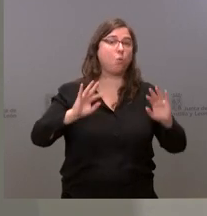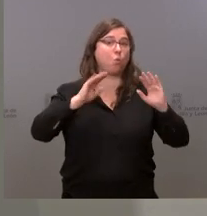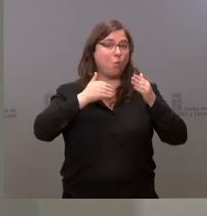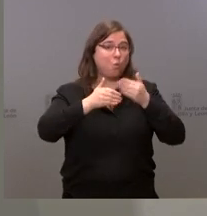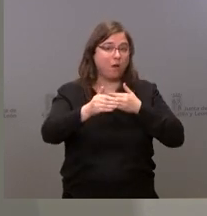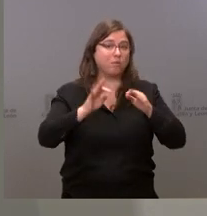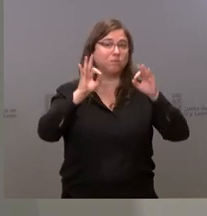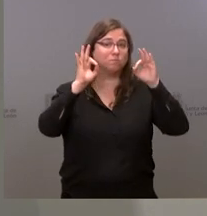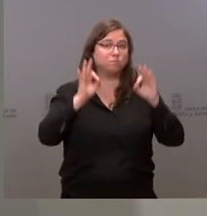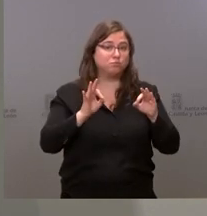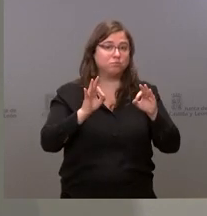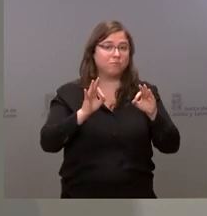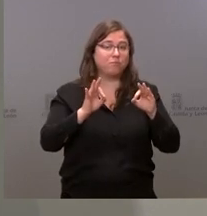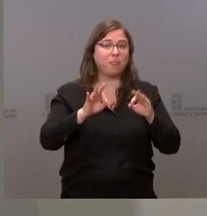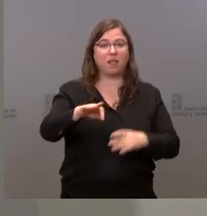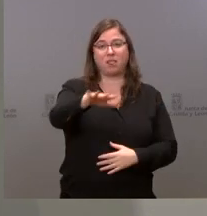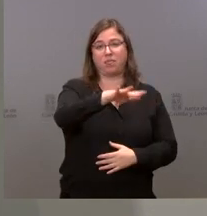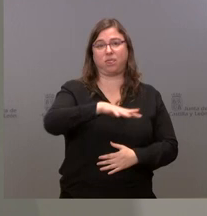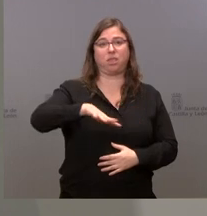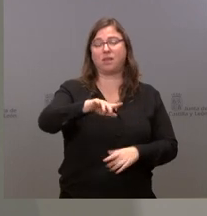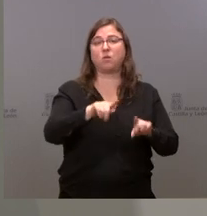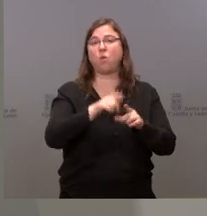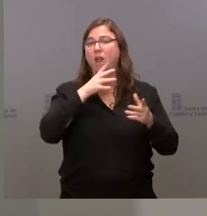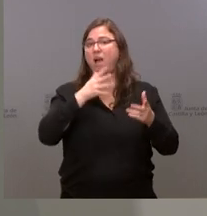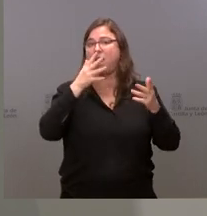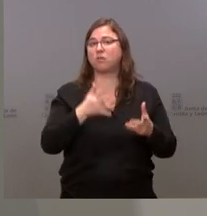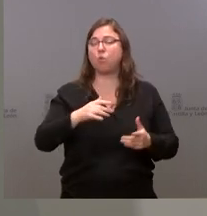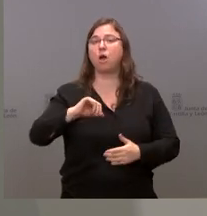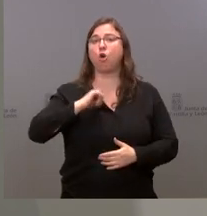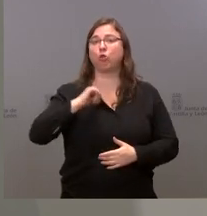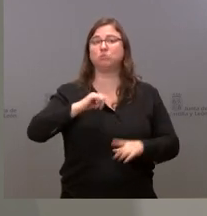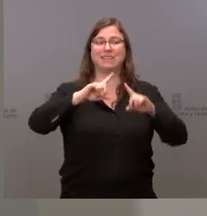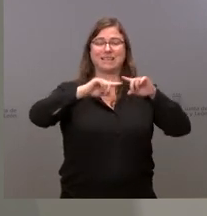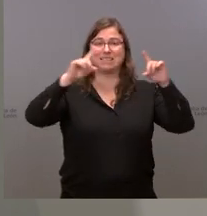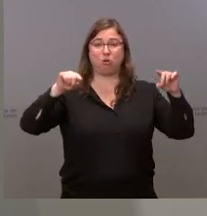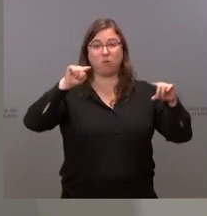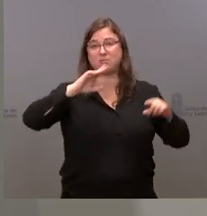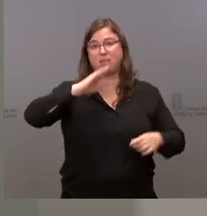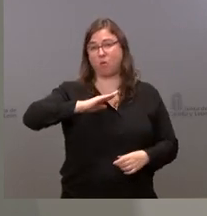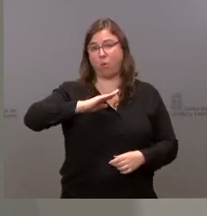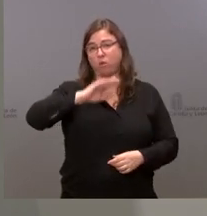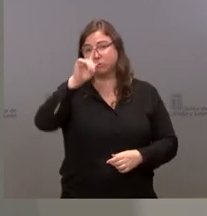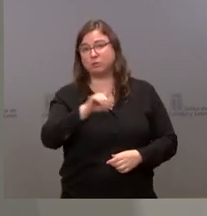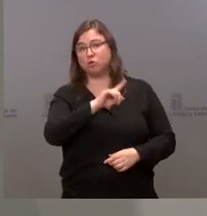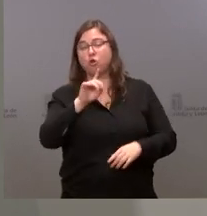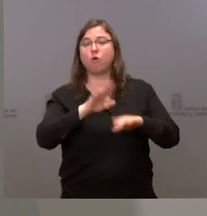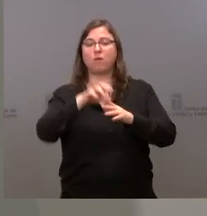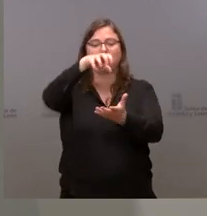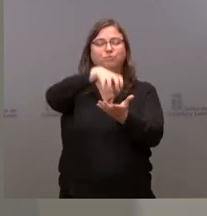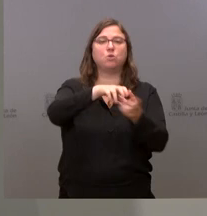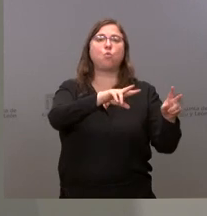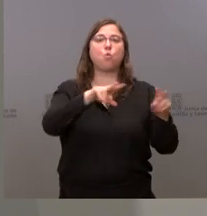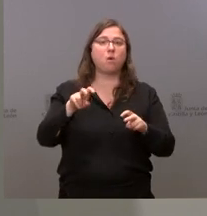que tiene que ser en el entorno del actual hospital de Segovia el lugar más adecuado para las nuevas instalaciones,